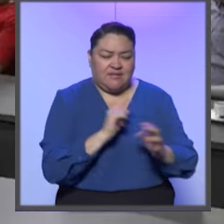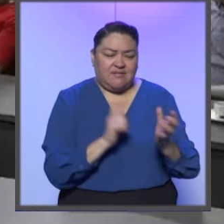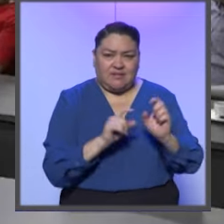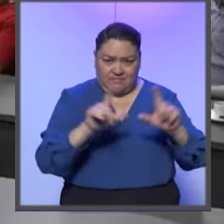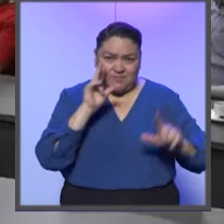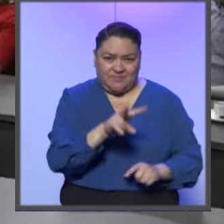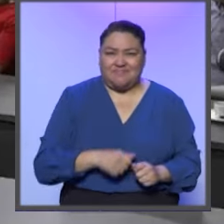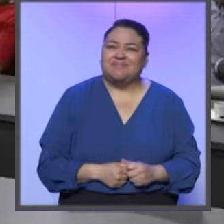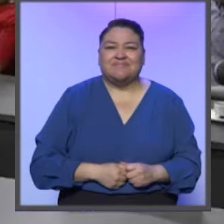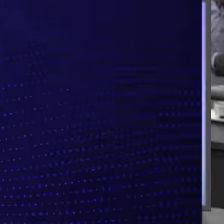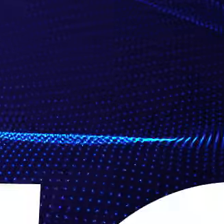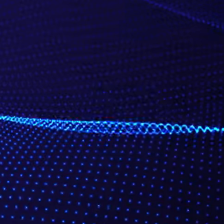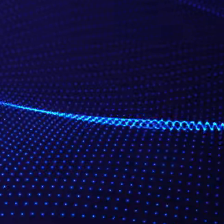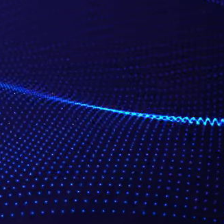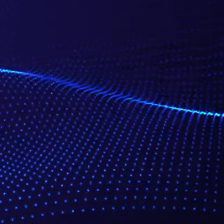las ligas de transmisión.